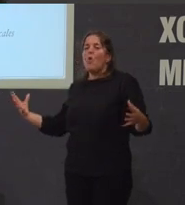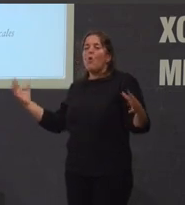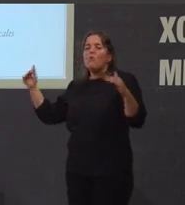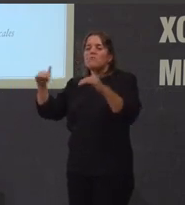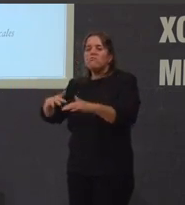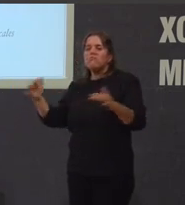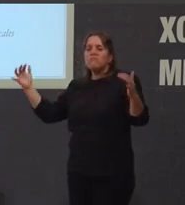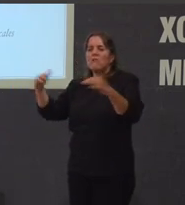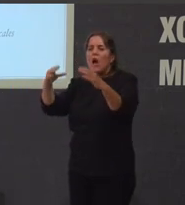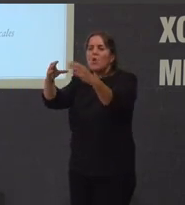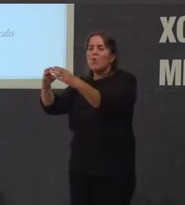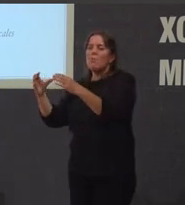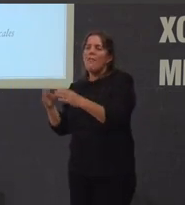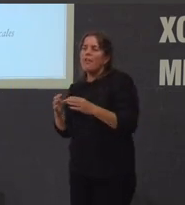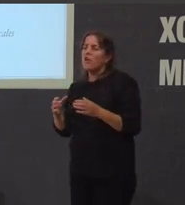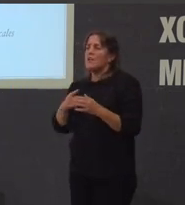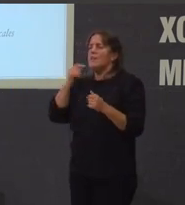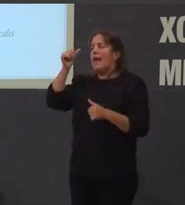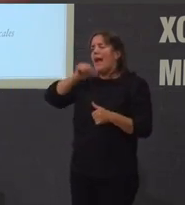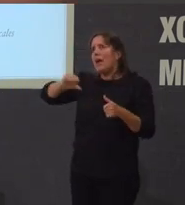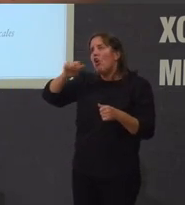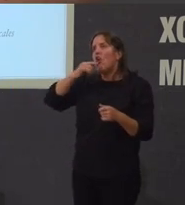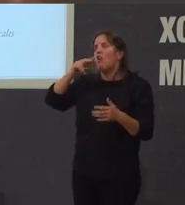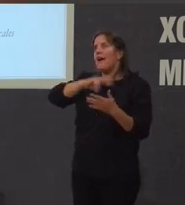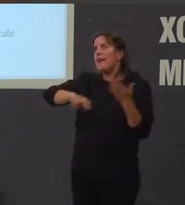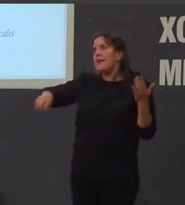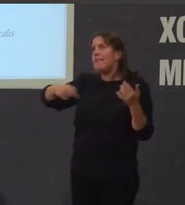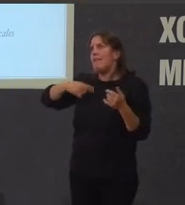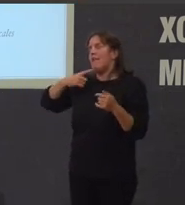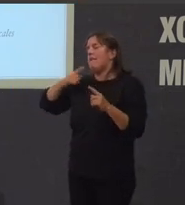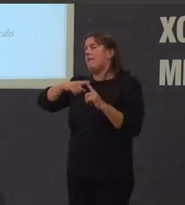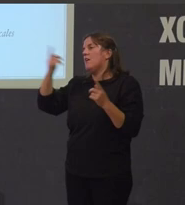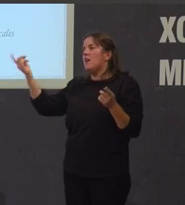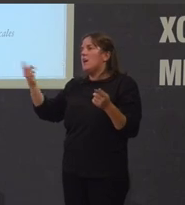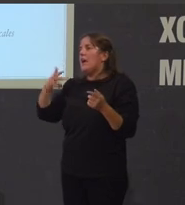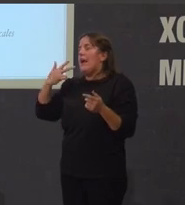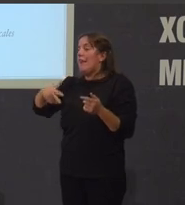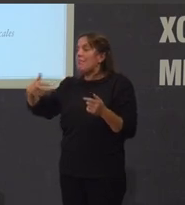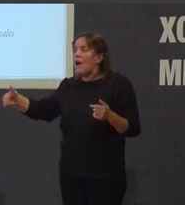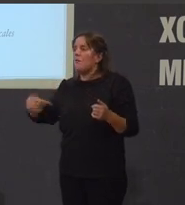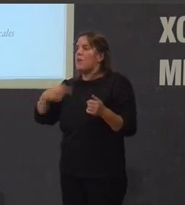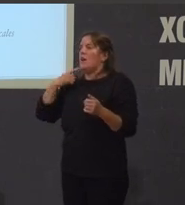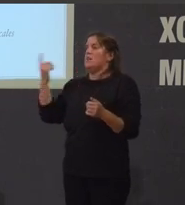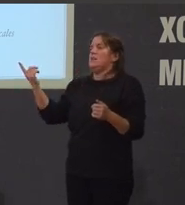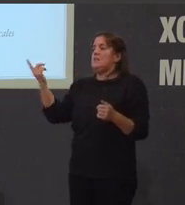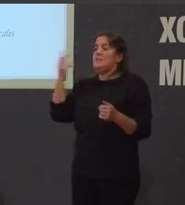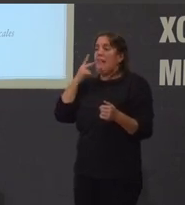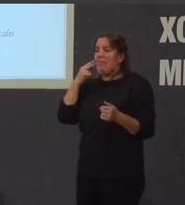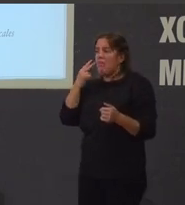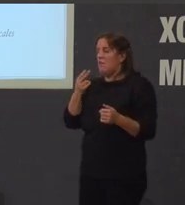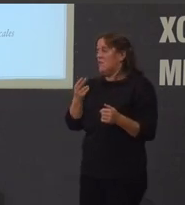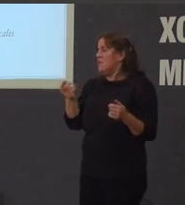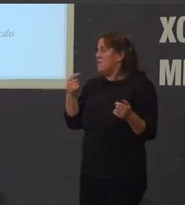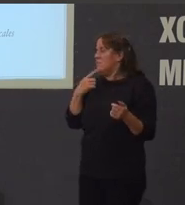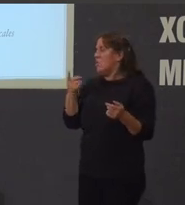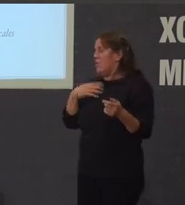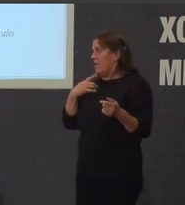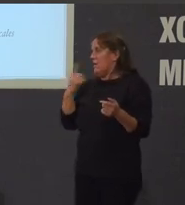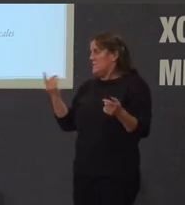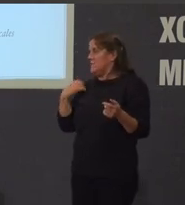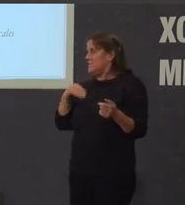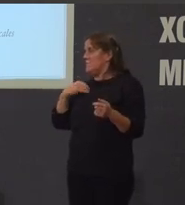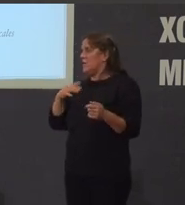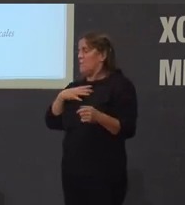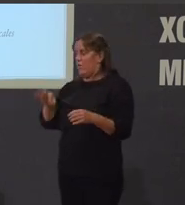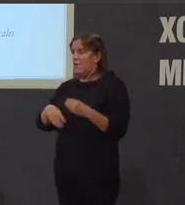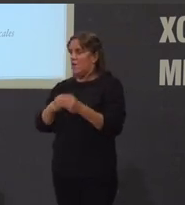agrupacións de Gijón Galicia Cantabria e Santander bueno dixen Cantabria e Santander bueno